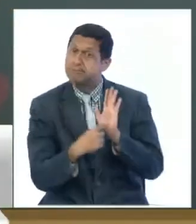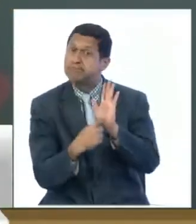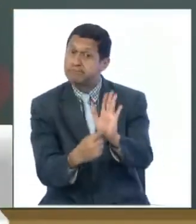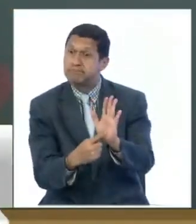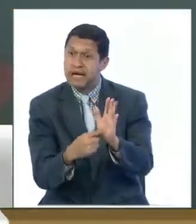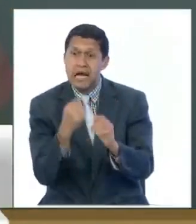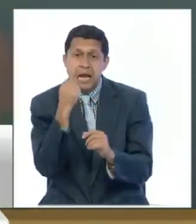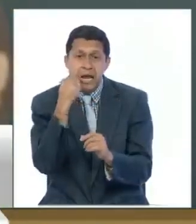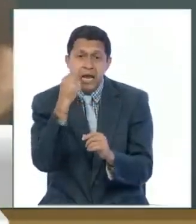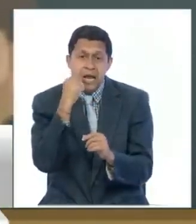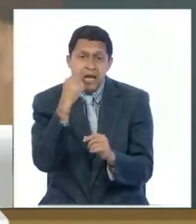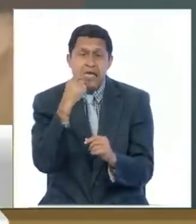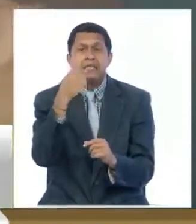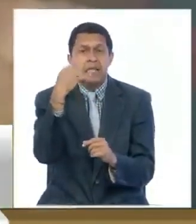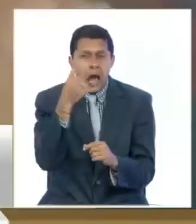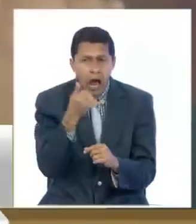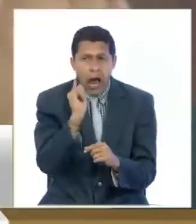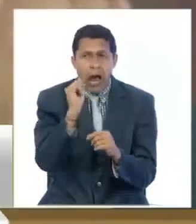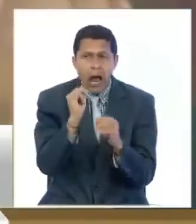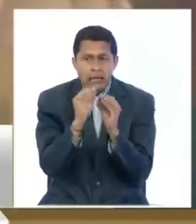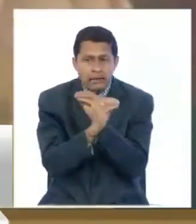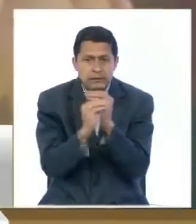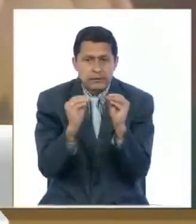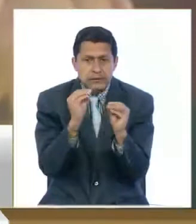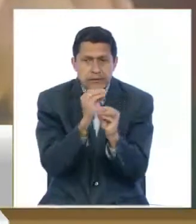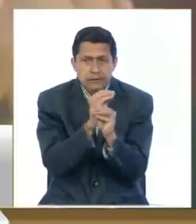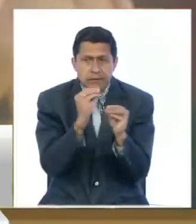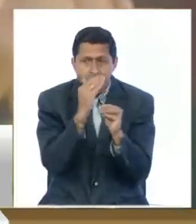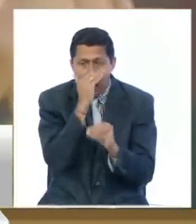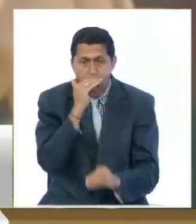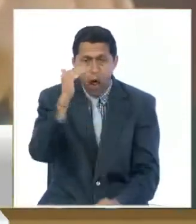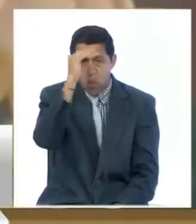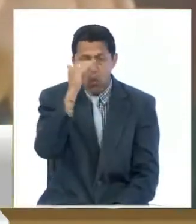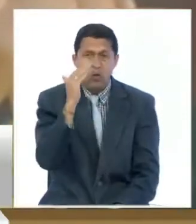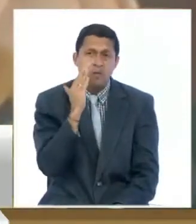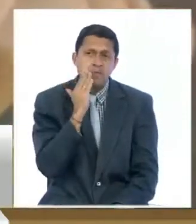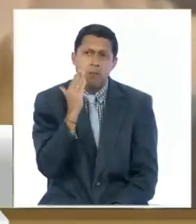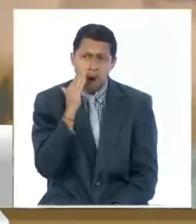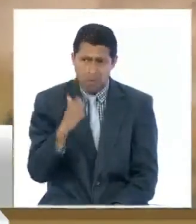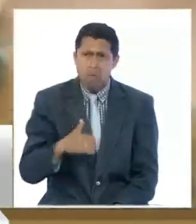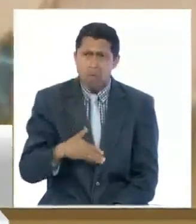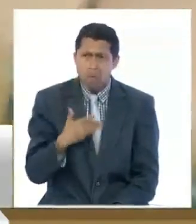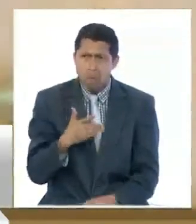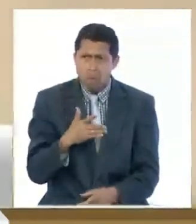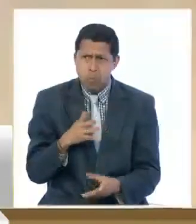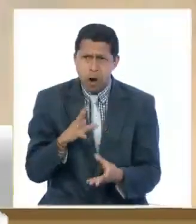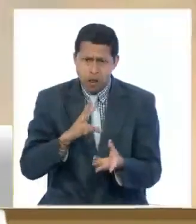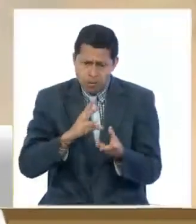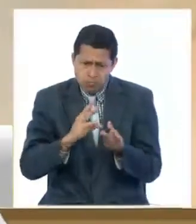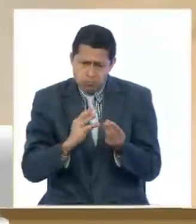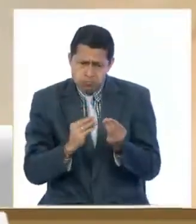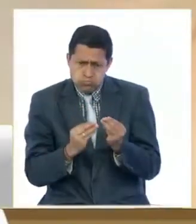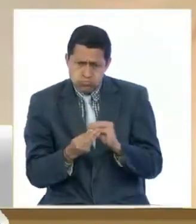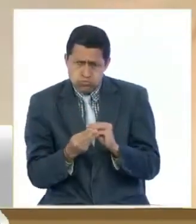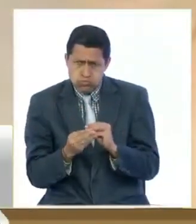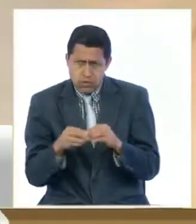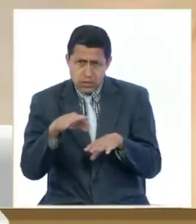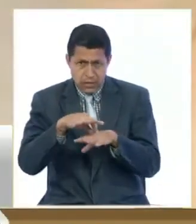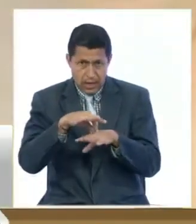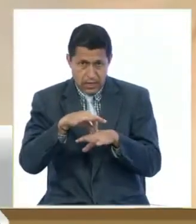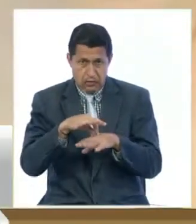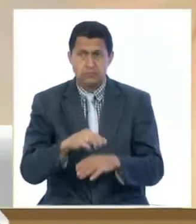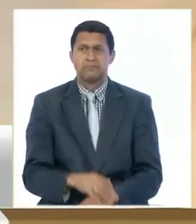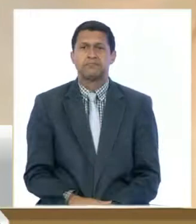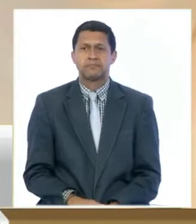la pulpa de los dientes contiene células troncales adultas que tienen la facultad de autorrenovarse y regenerar tejidos.